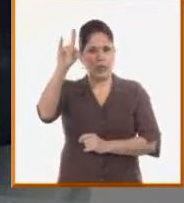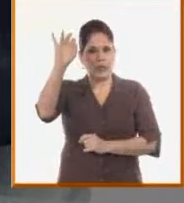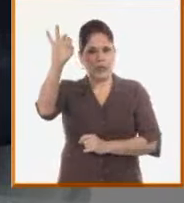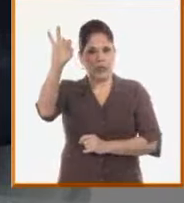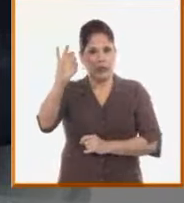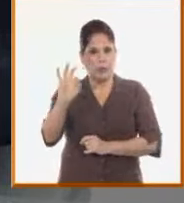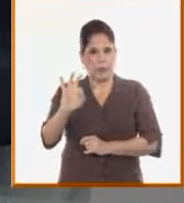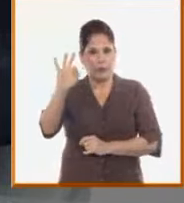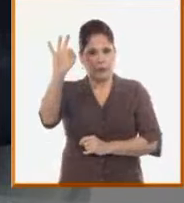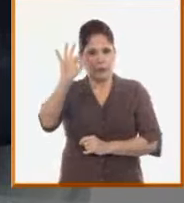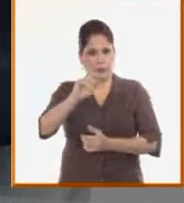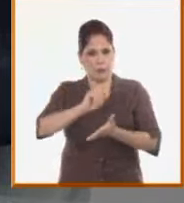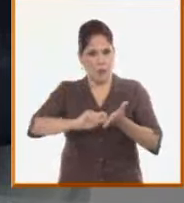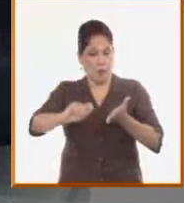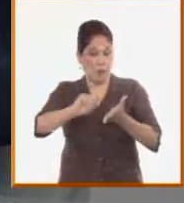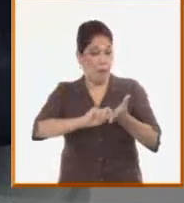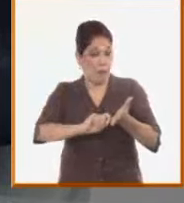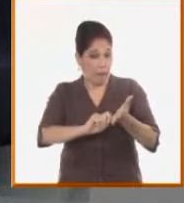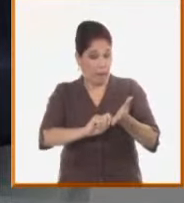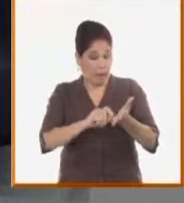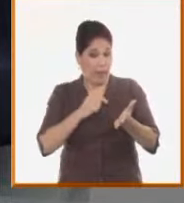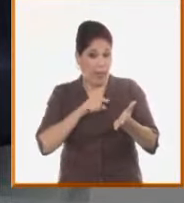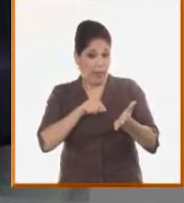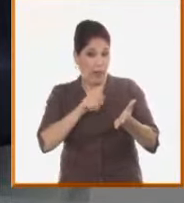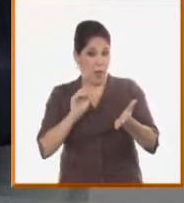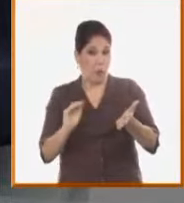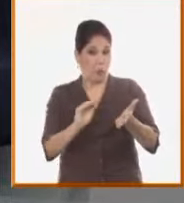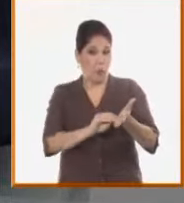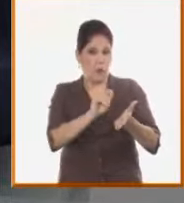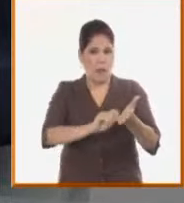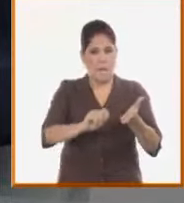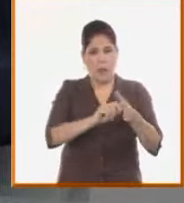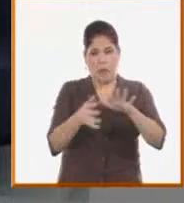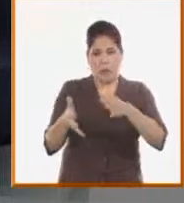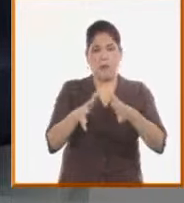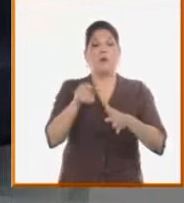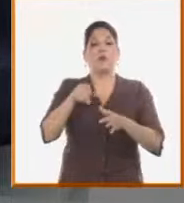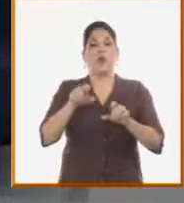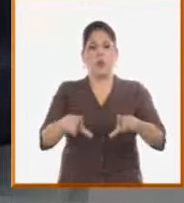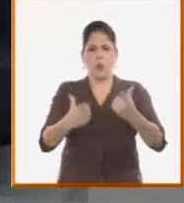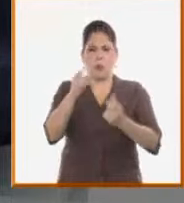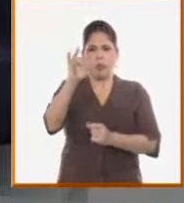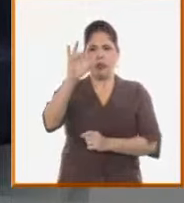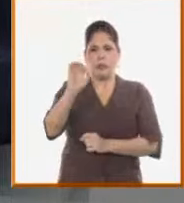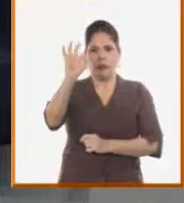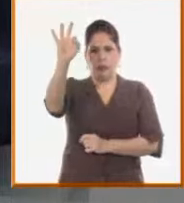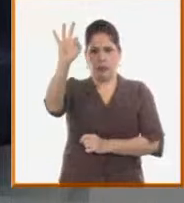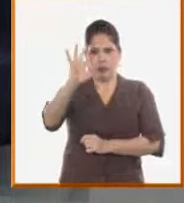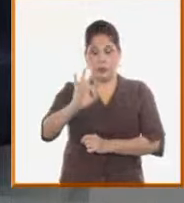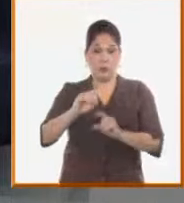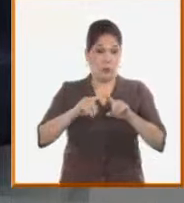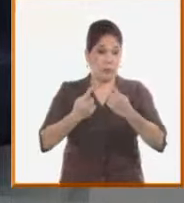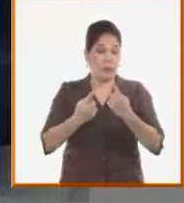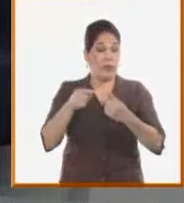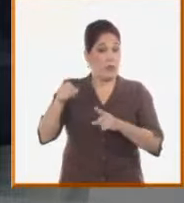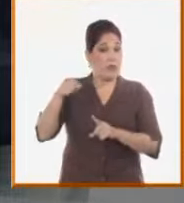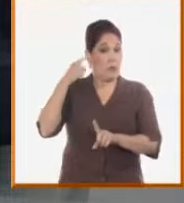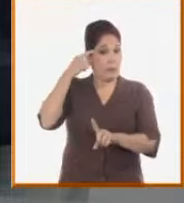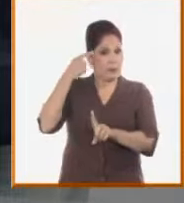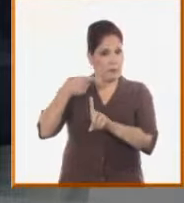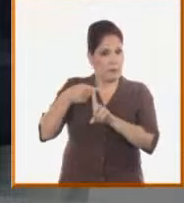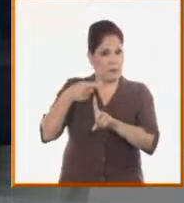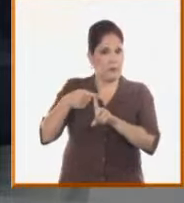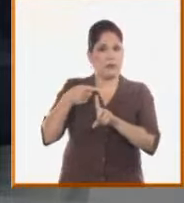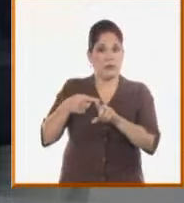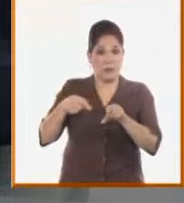del plan que nos habíamos trazado. Pero, mirándolo desde una óptica positiva, tenemos